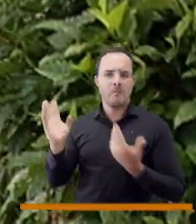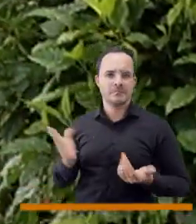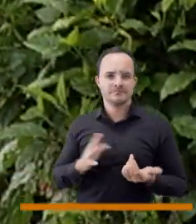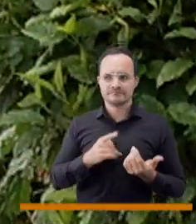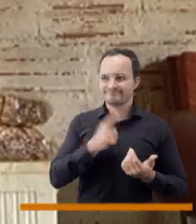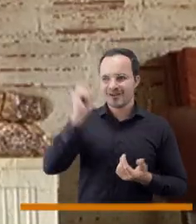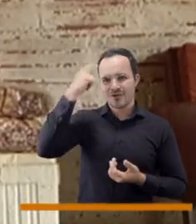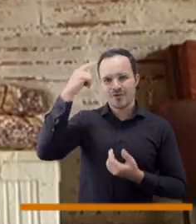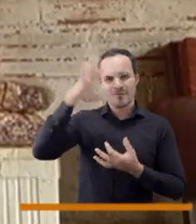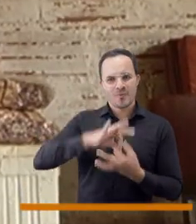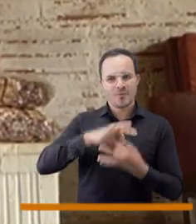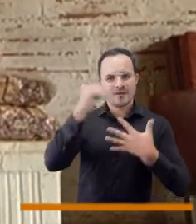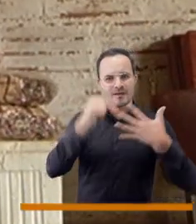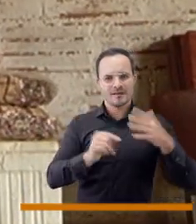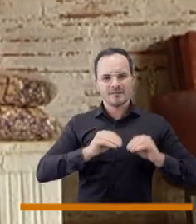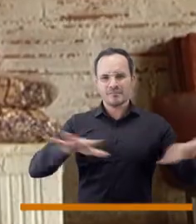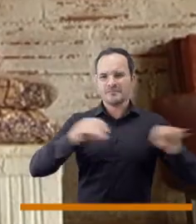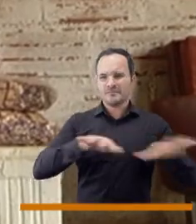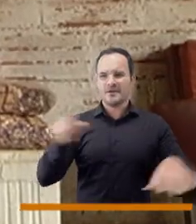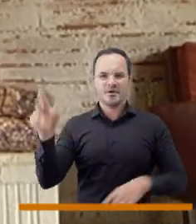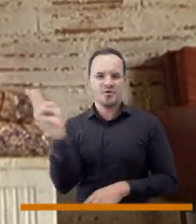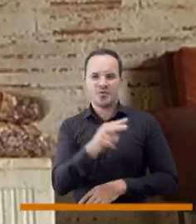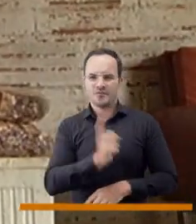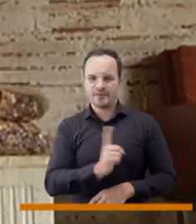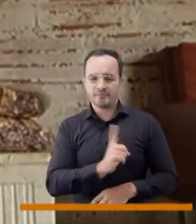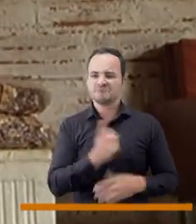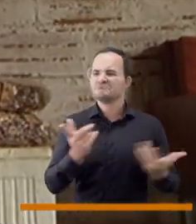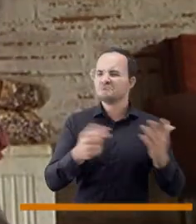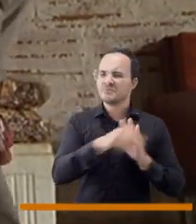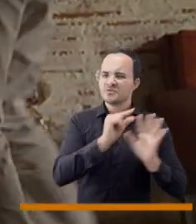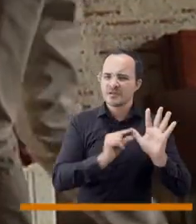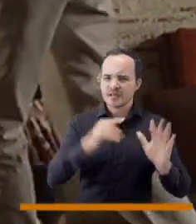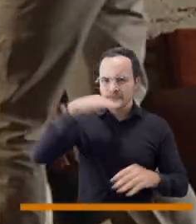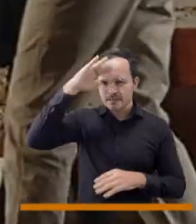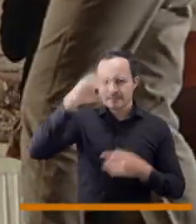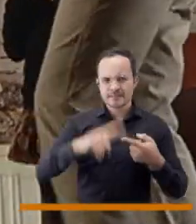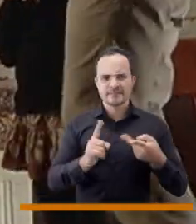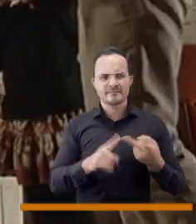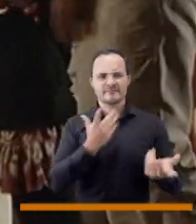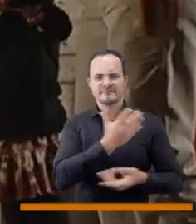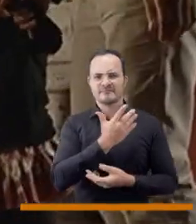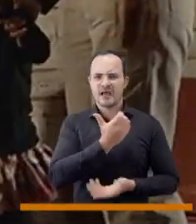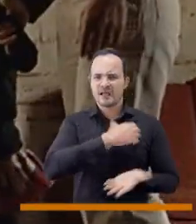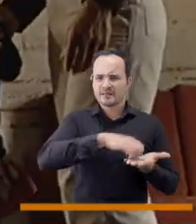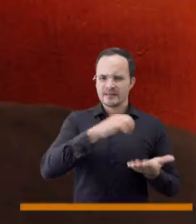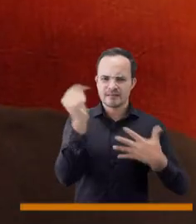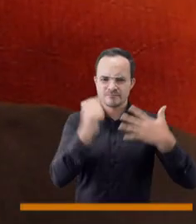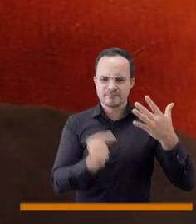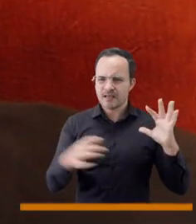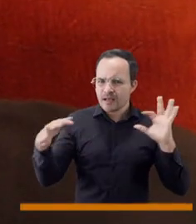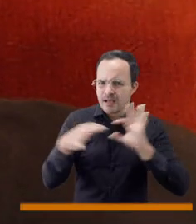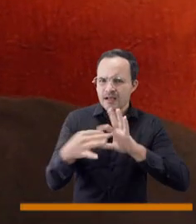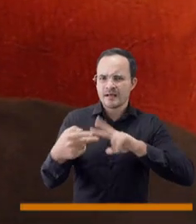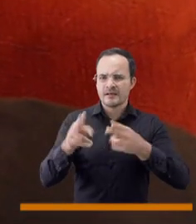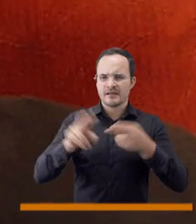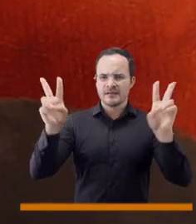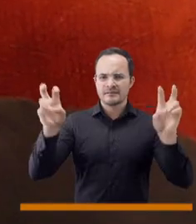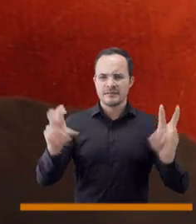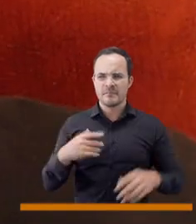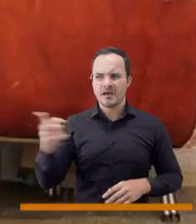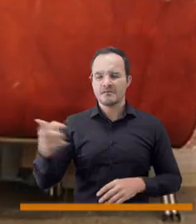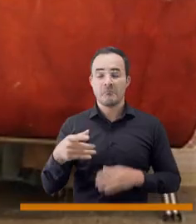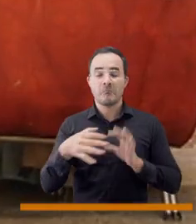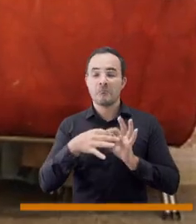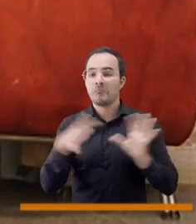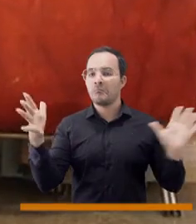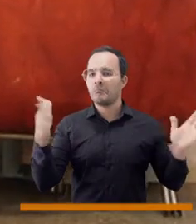poder conectar al ciudadano con la oferta institucional, qué está haciendo la Secretaría de Salud, qué está haciendo la Personería de Medellín y buscamos, hicimos una